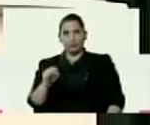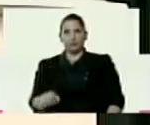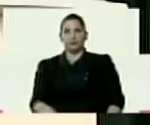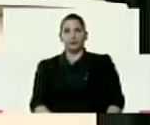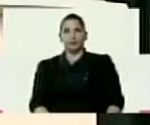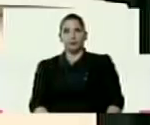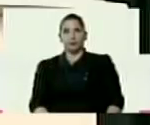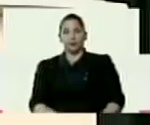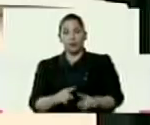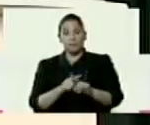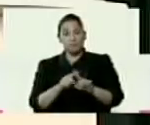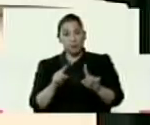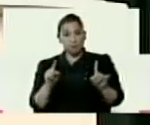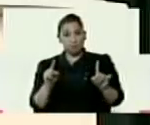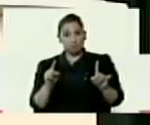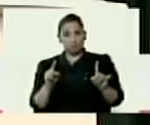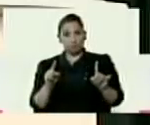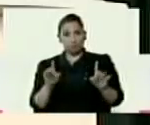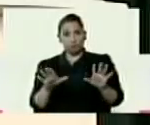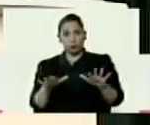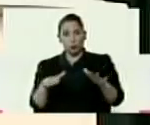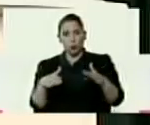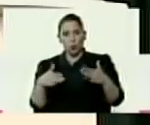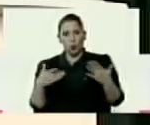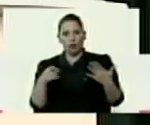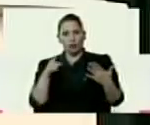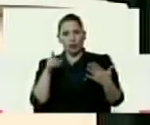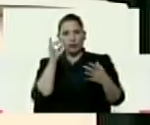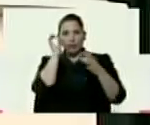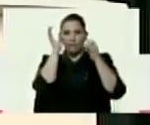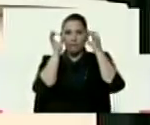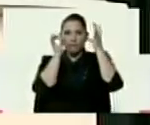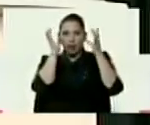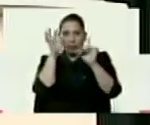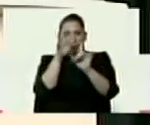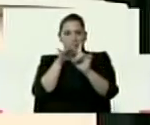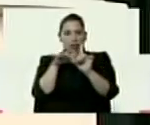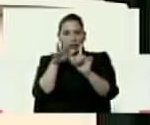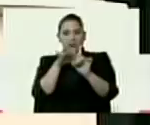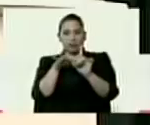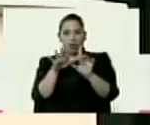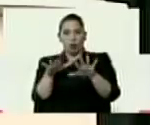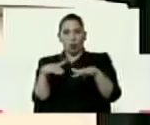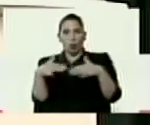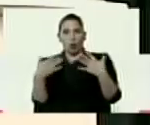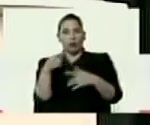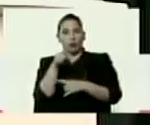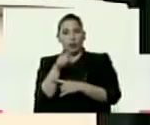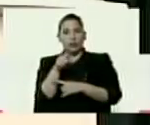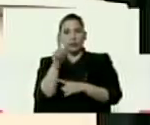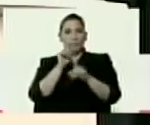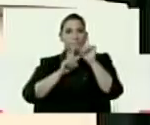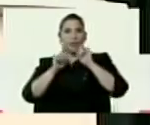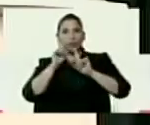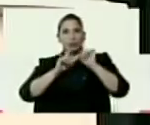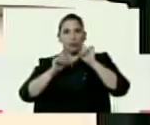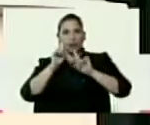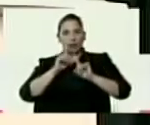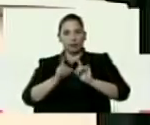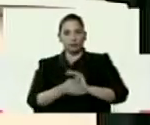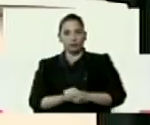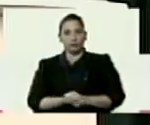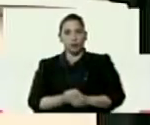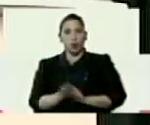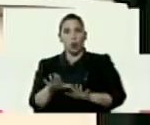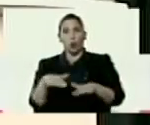Pero, cuando esas fantasías, cuando esas mentiras, cuando